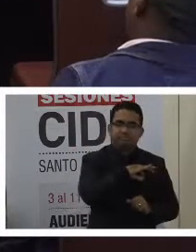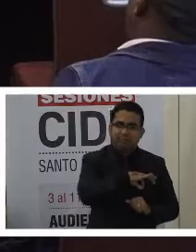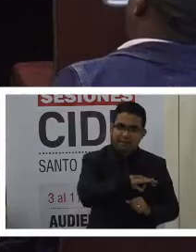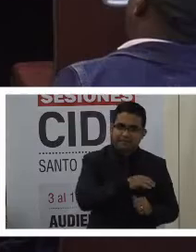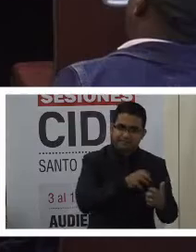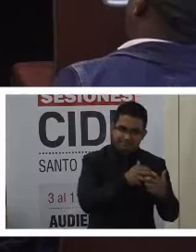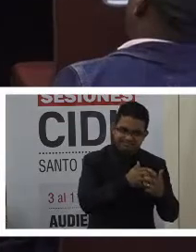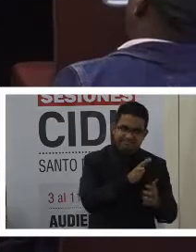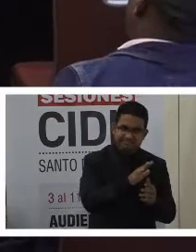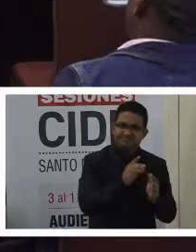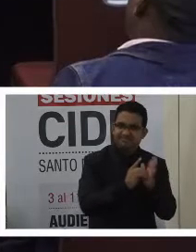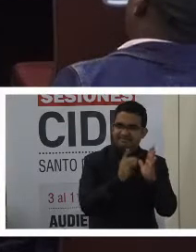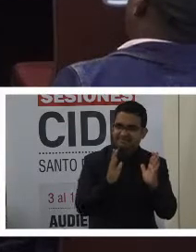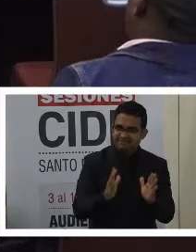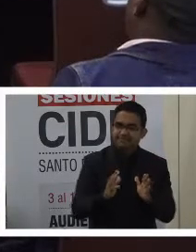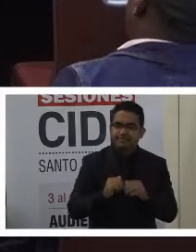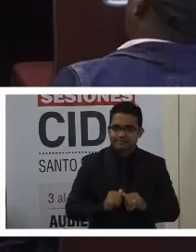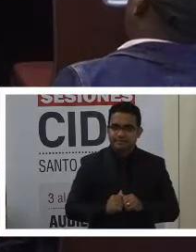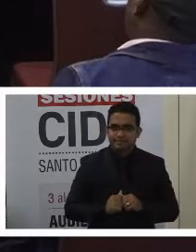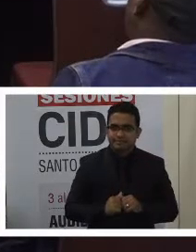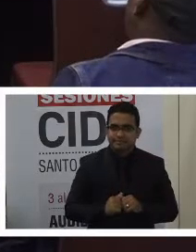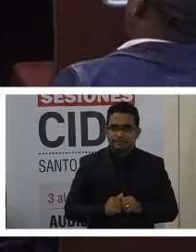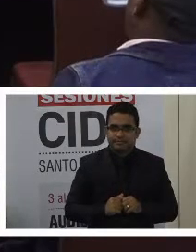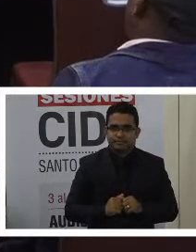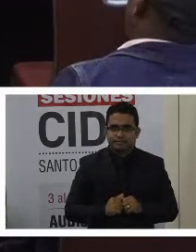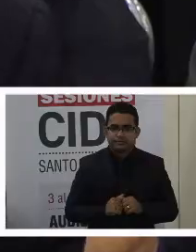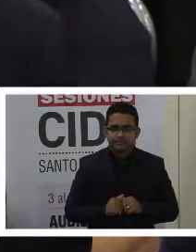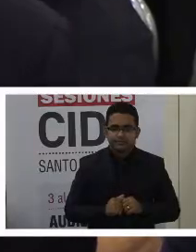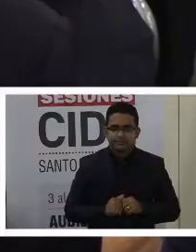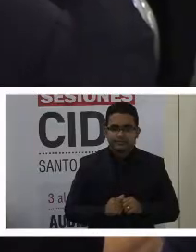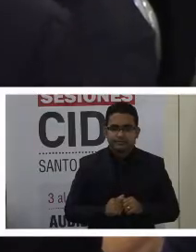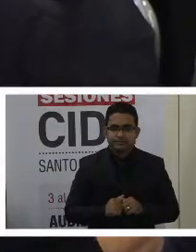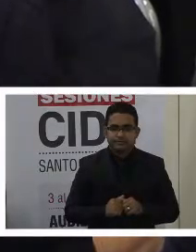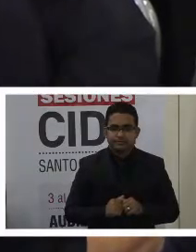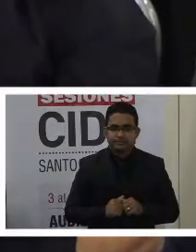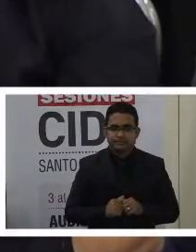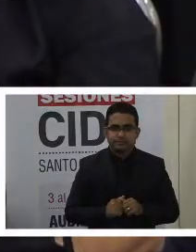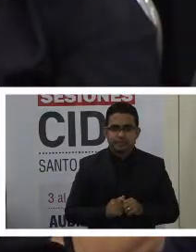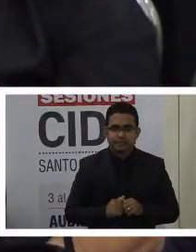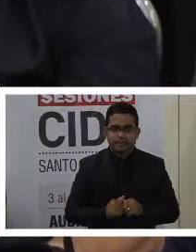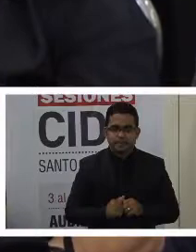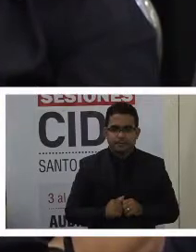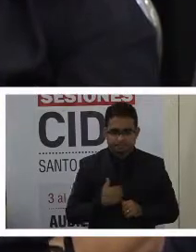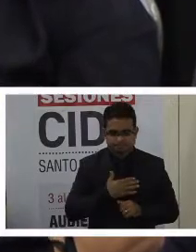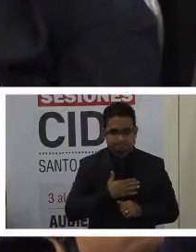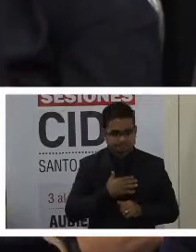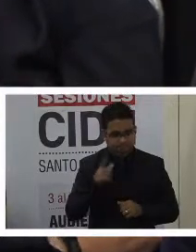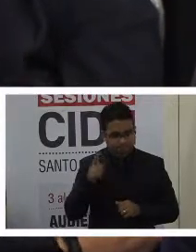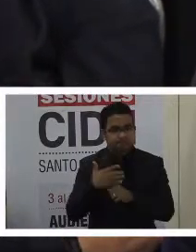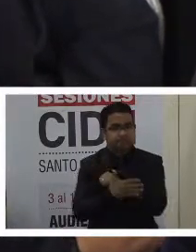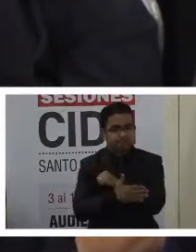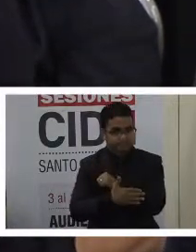personas con discapacidad en nuestro país.